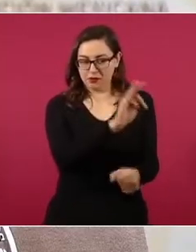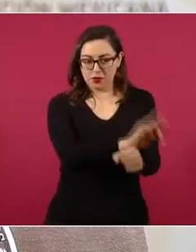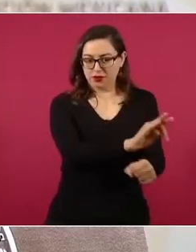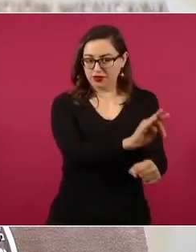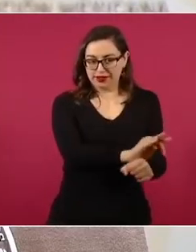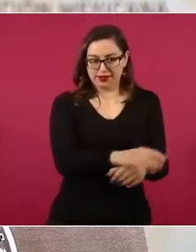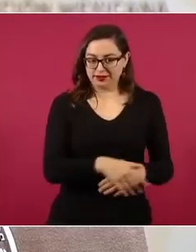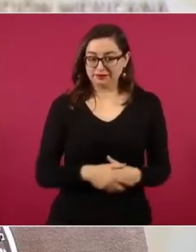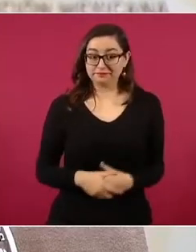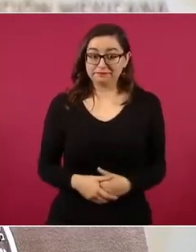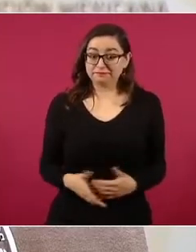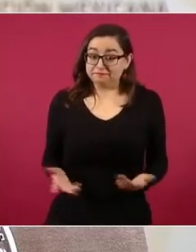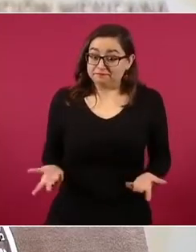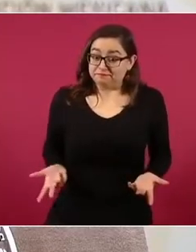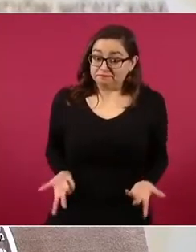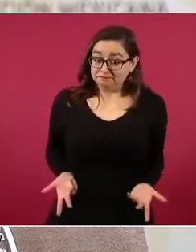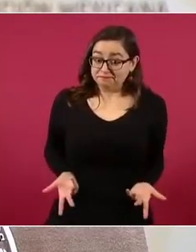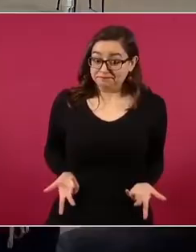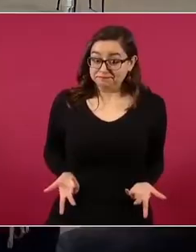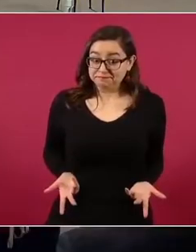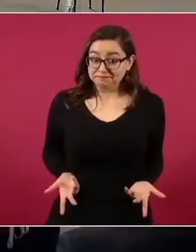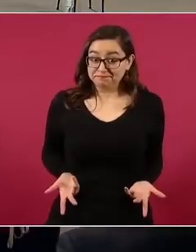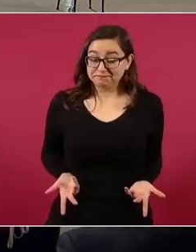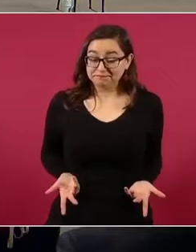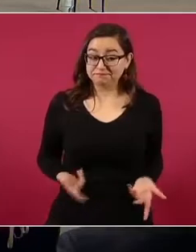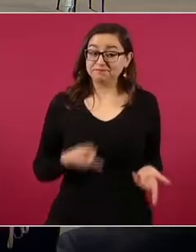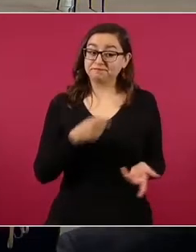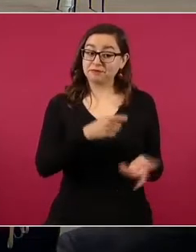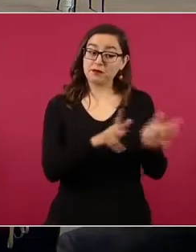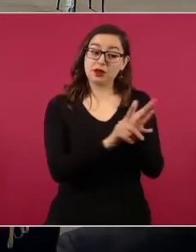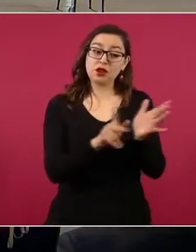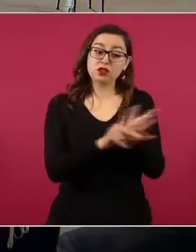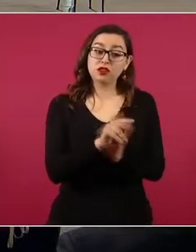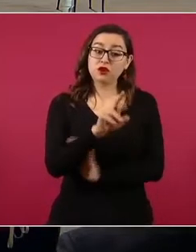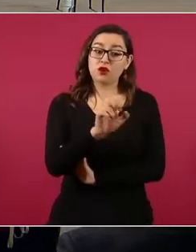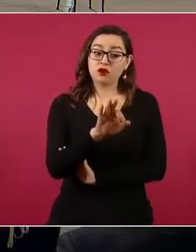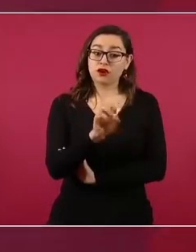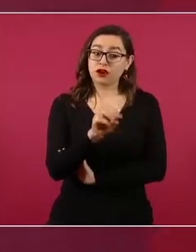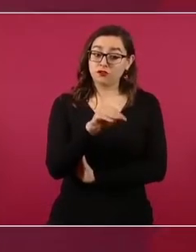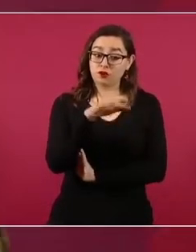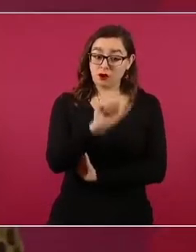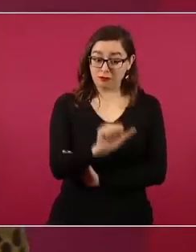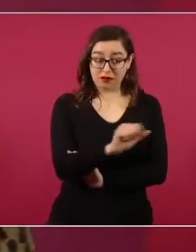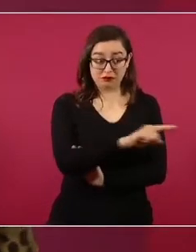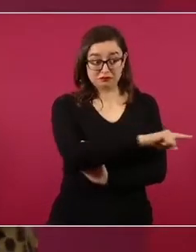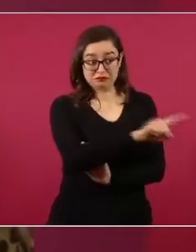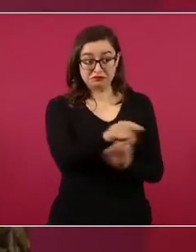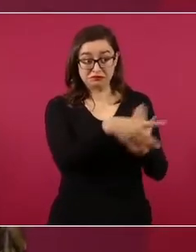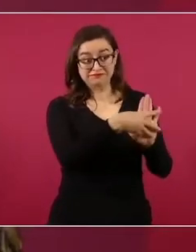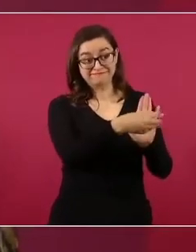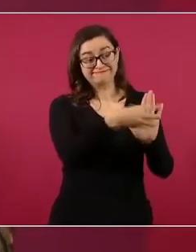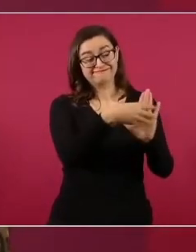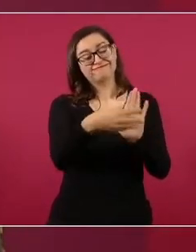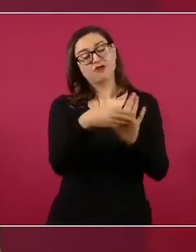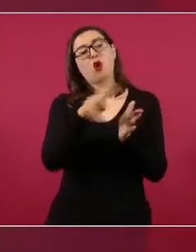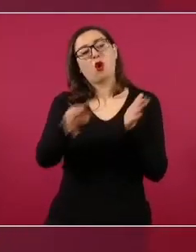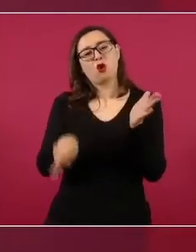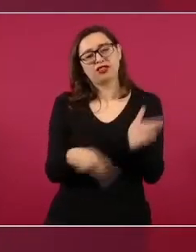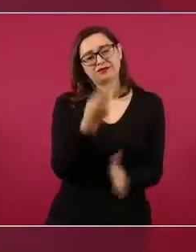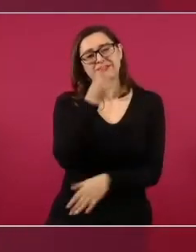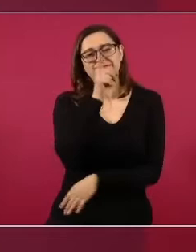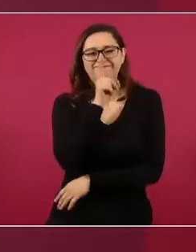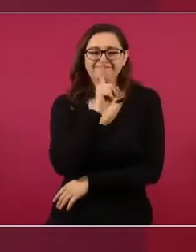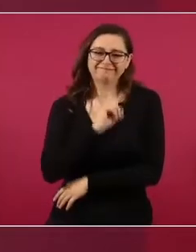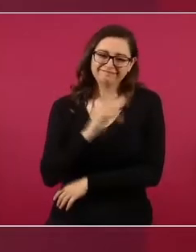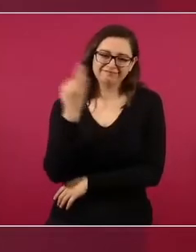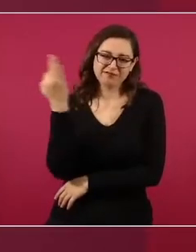Así que, todo esto que dijo el periódico Reforma y los demás es absolutamente falso. Vamos con